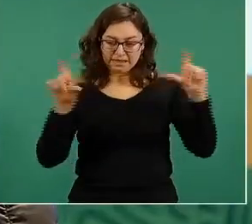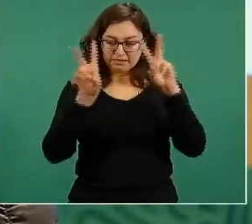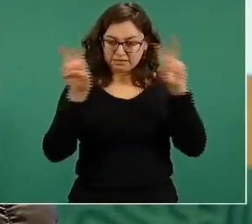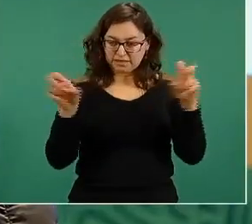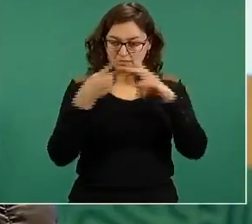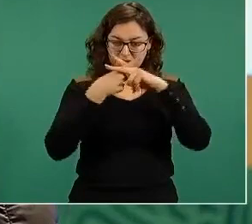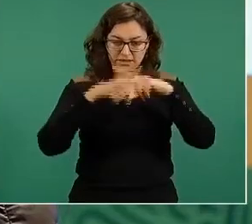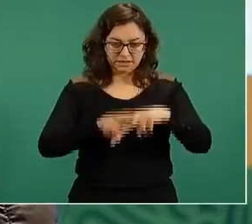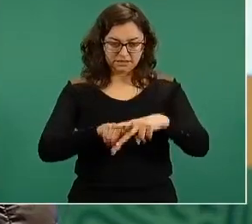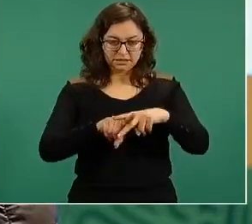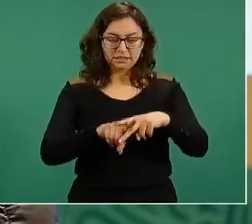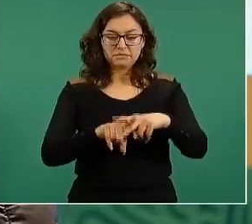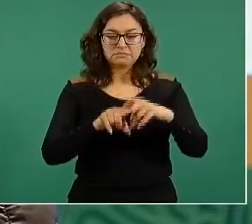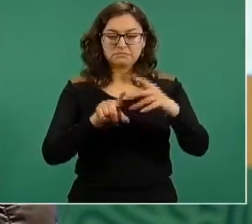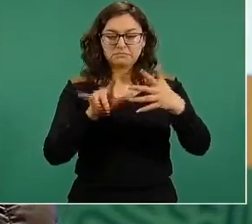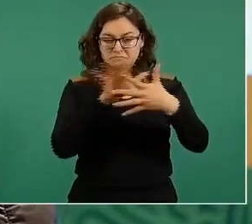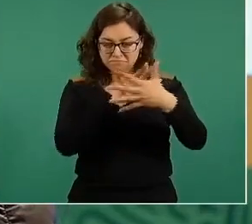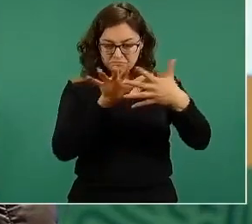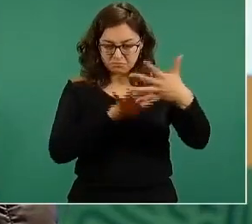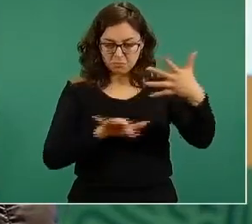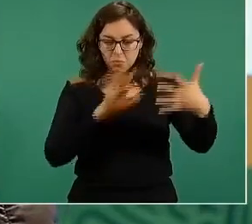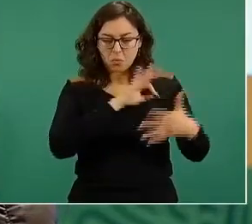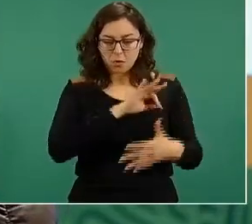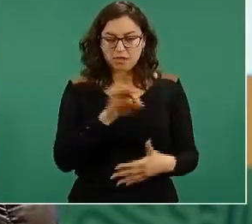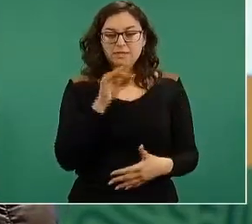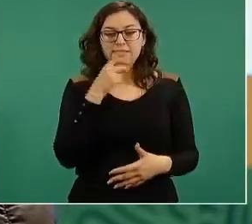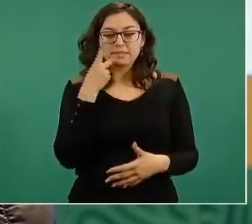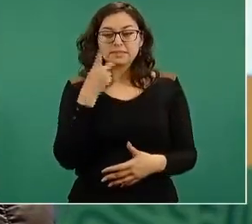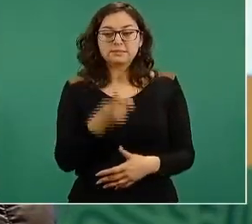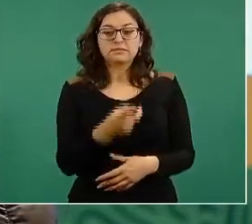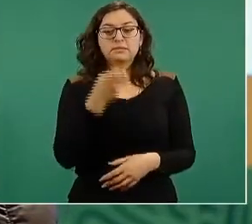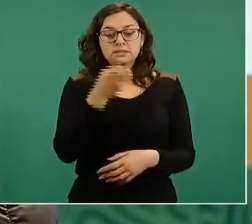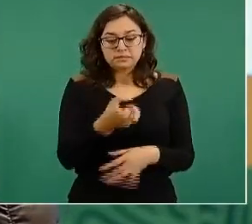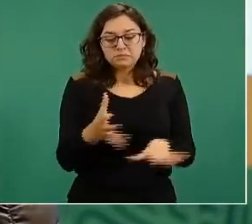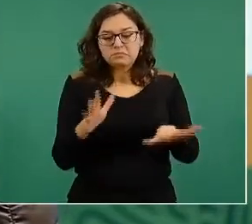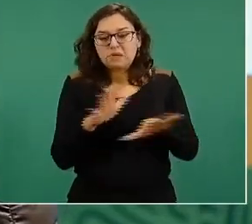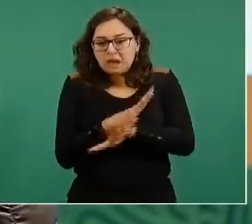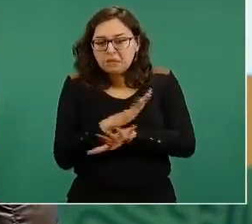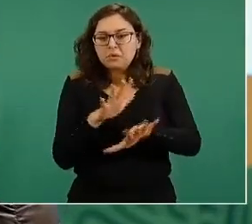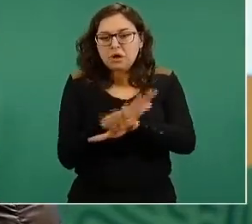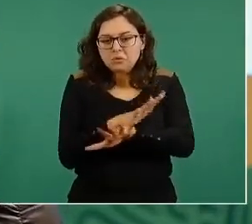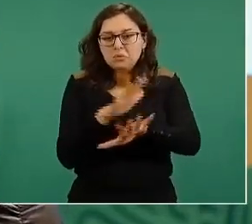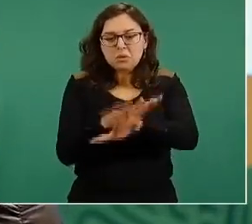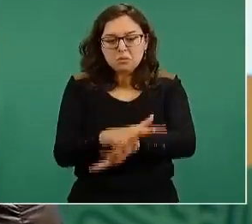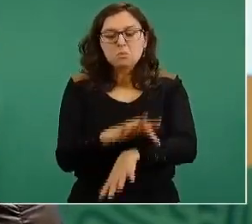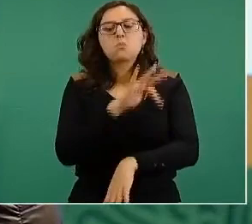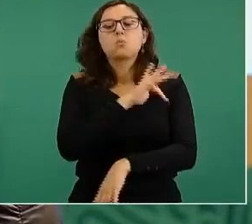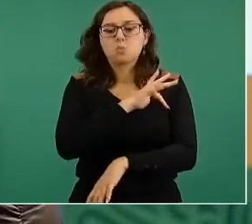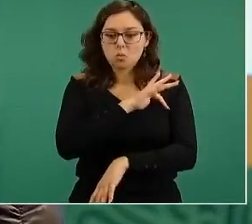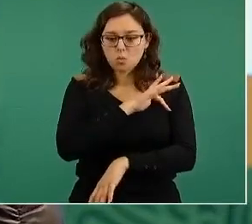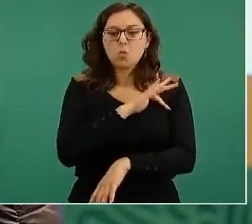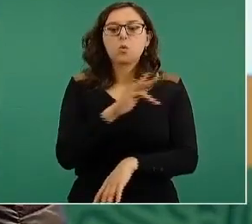activo, es un documento vivo. De acuerdo